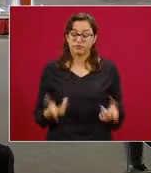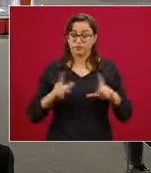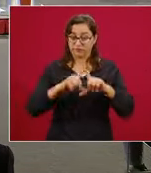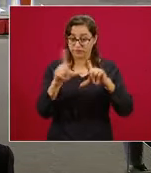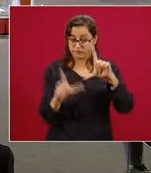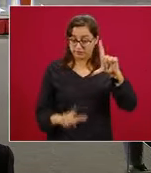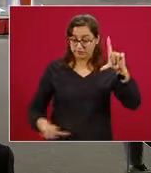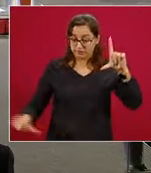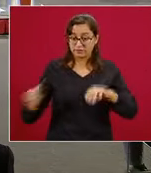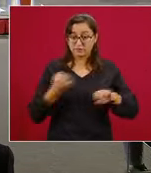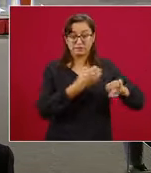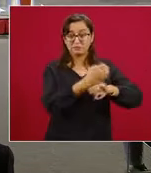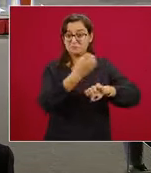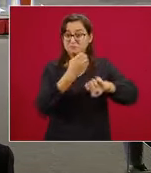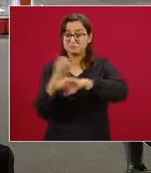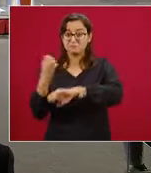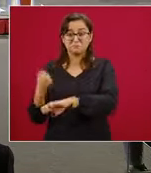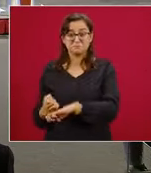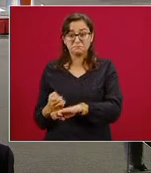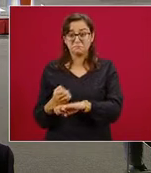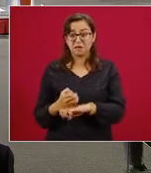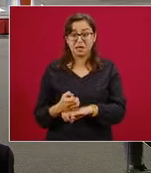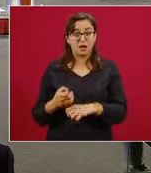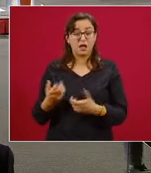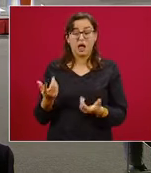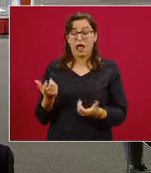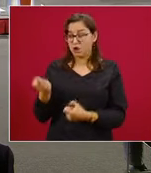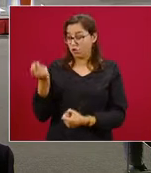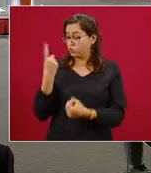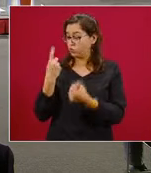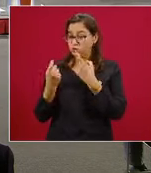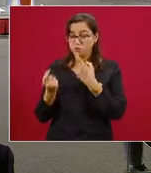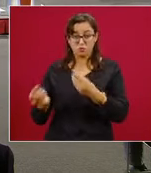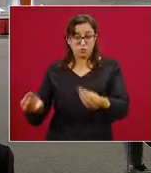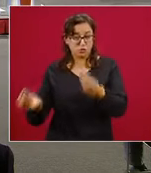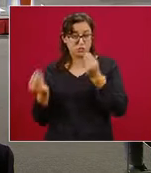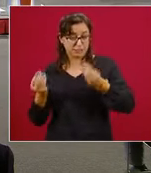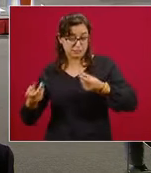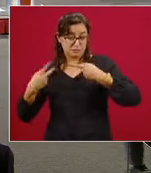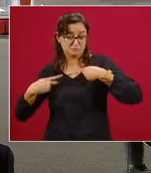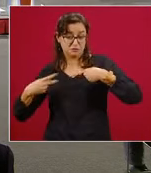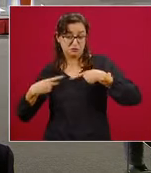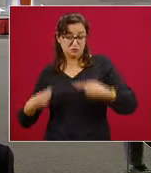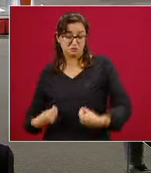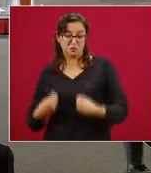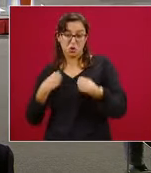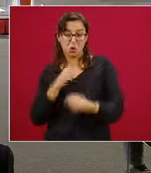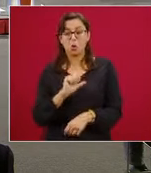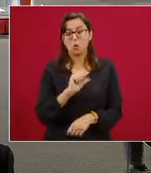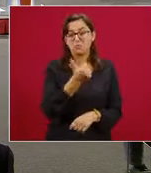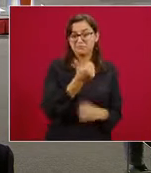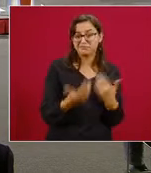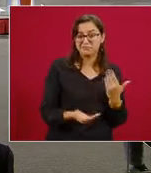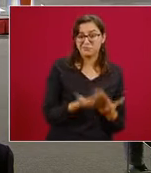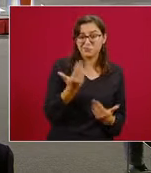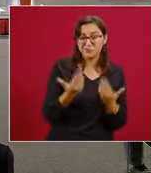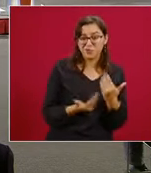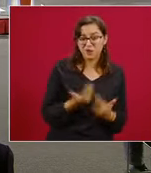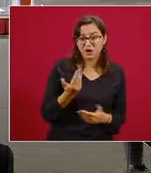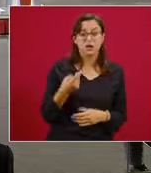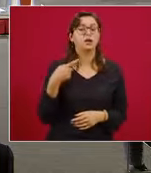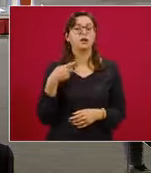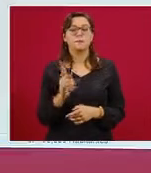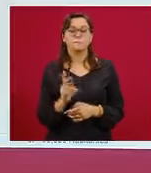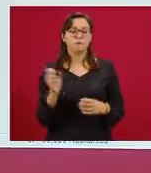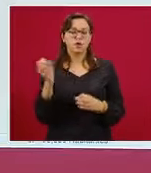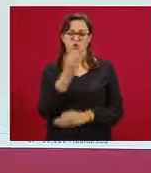entidades federativas con una población muy grande, otras con menor población, pero todas ellas se está